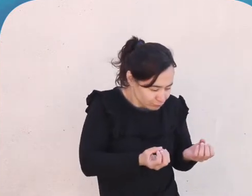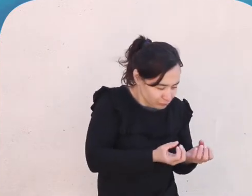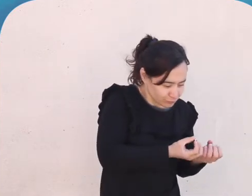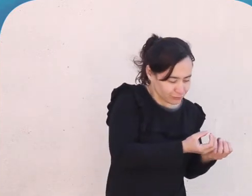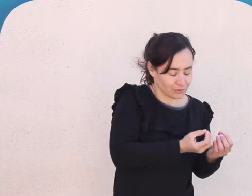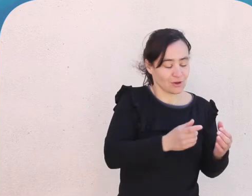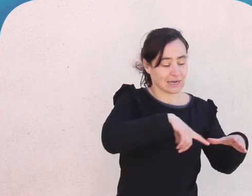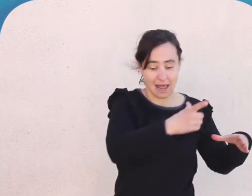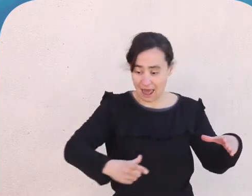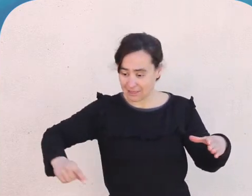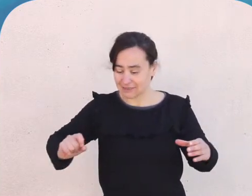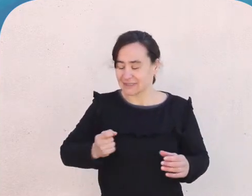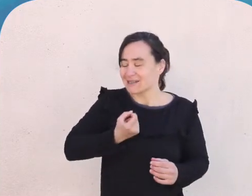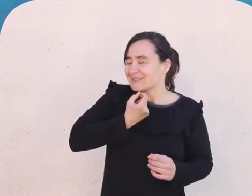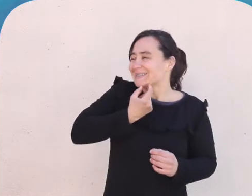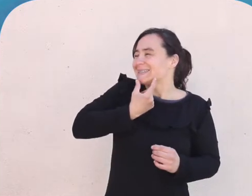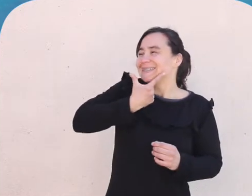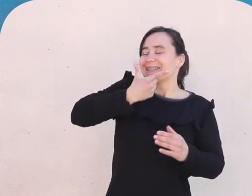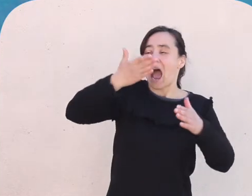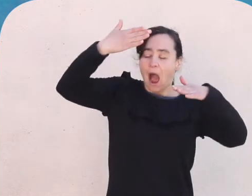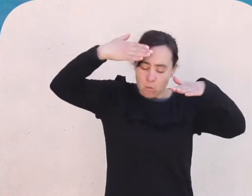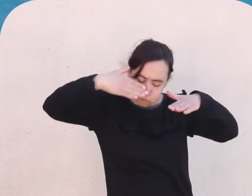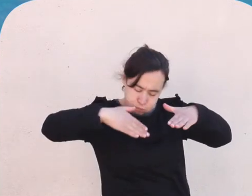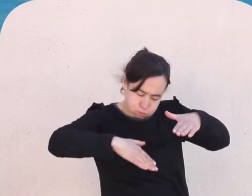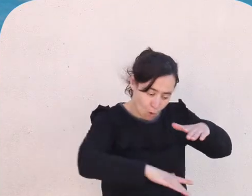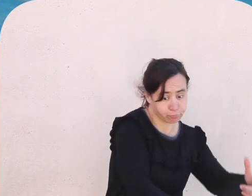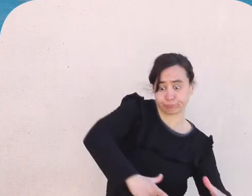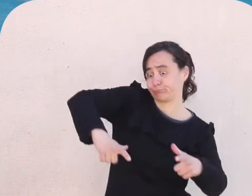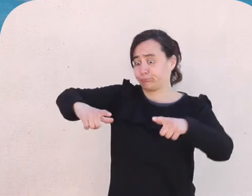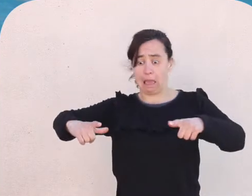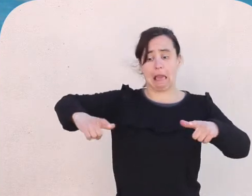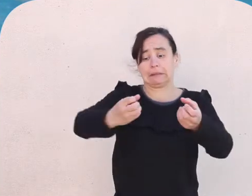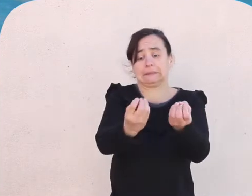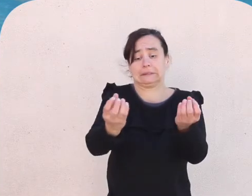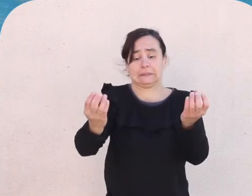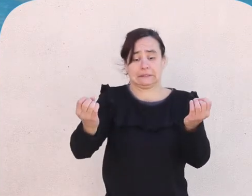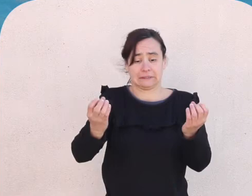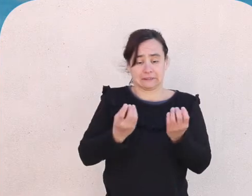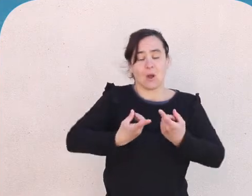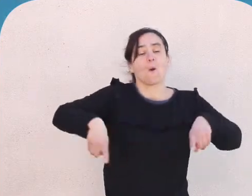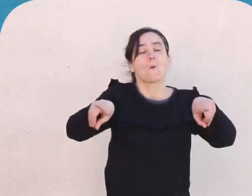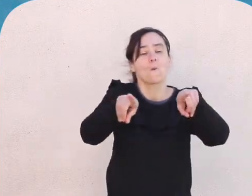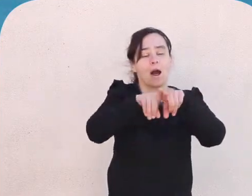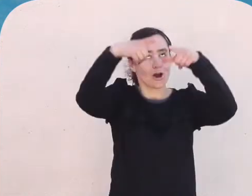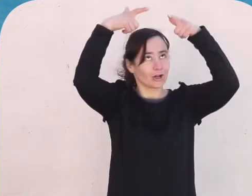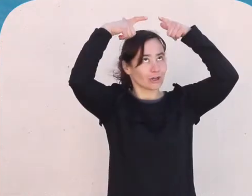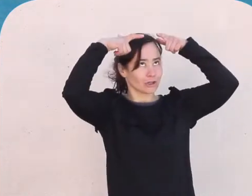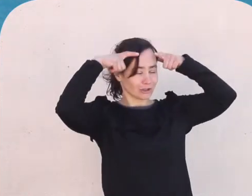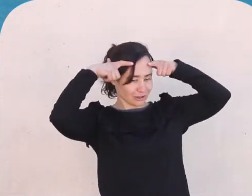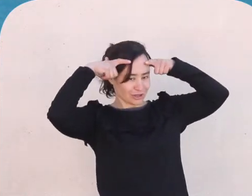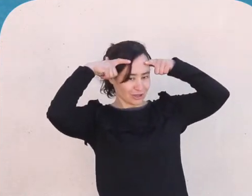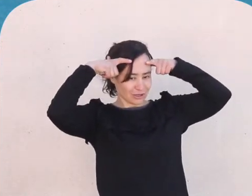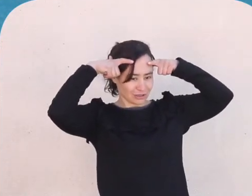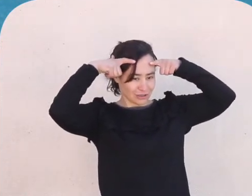hundió feliz en el agua. Pero las flores se desprendieron y flotaron como una corona sobre